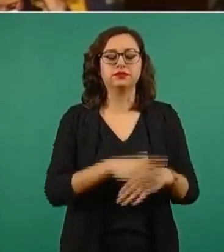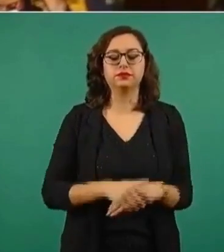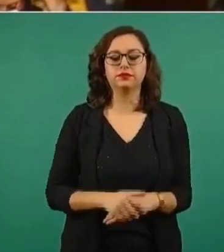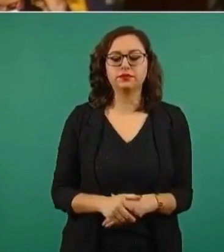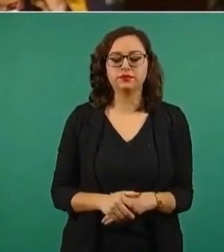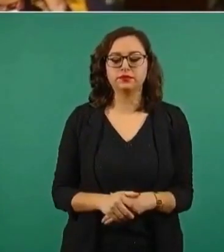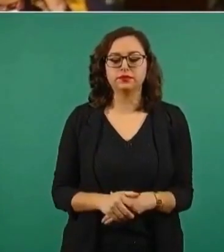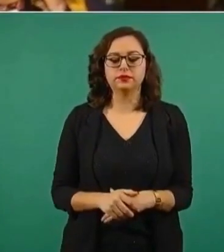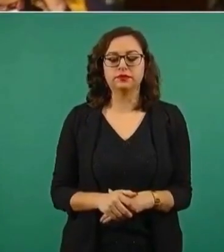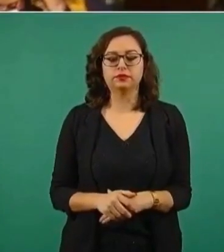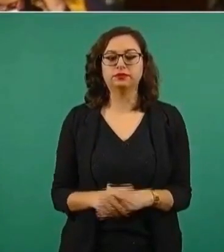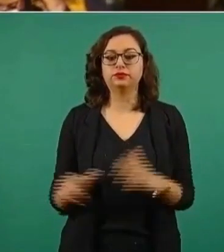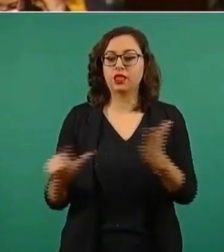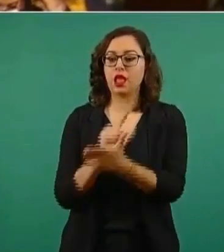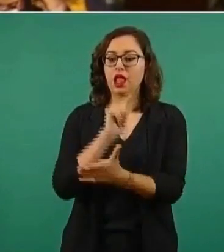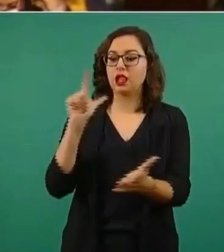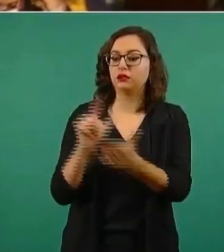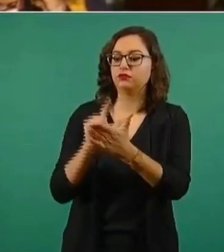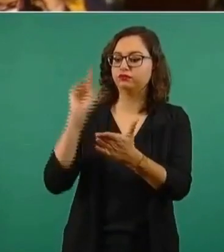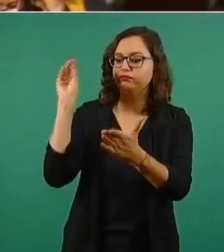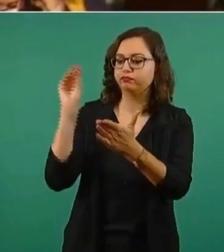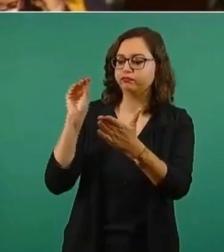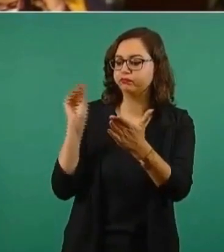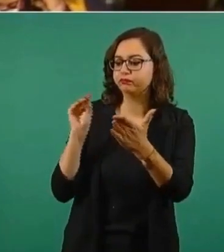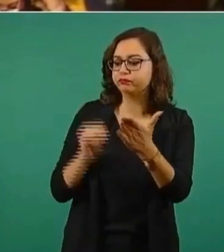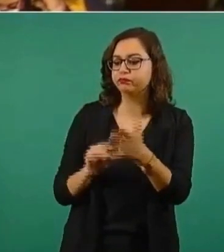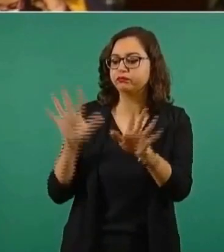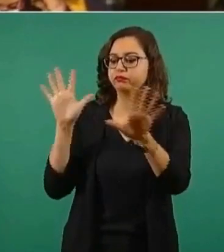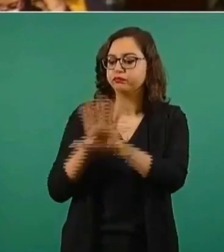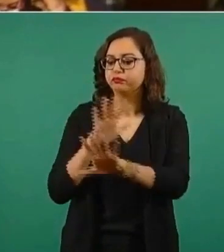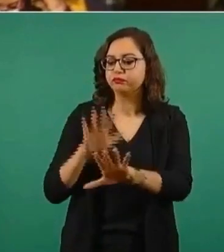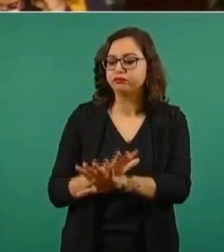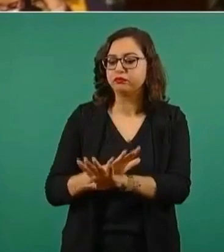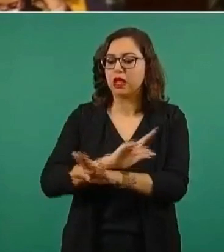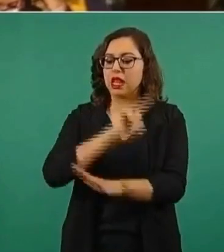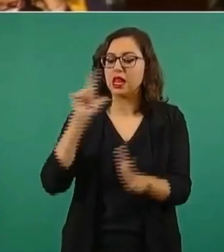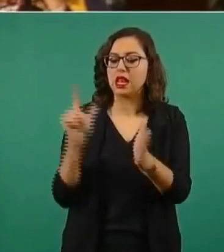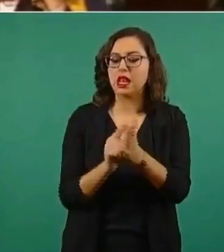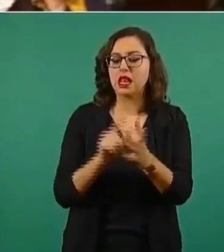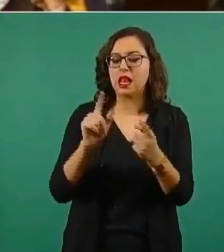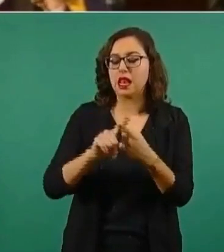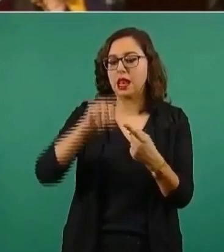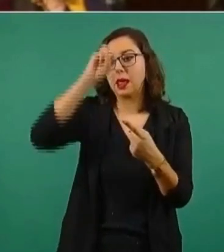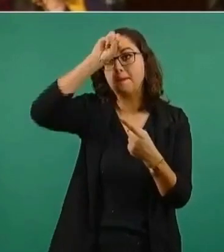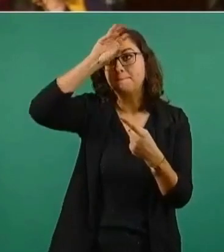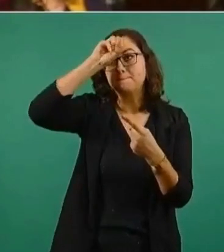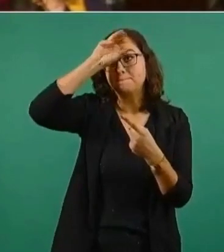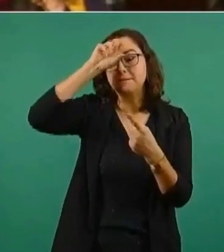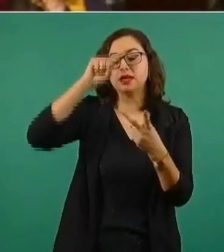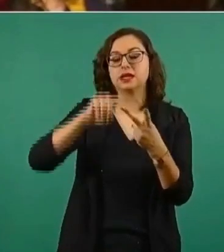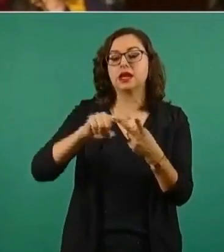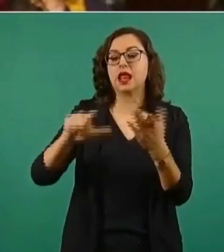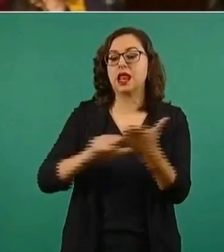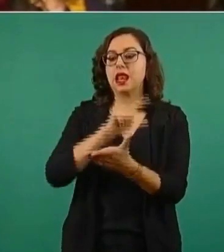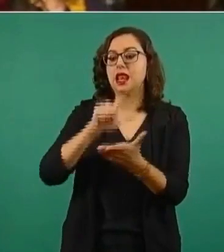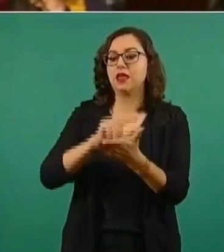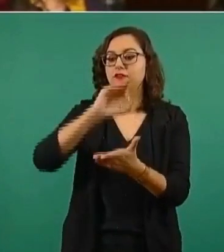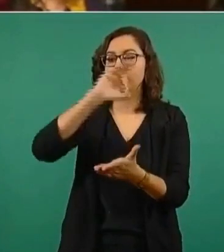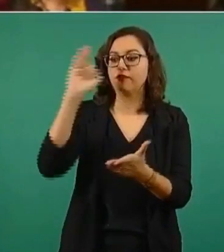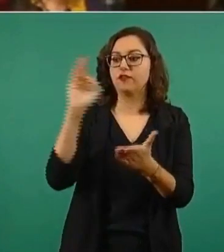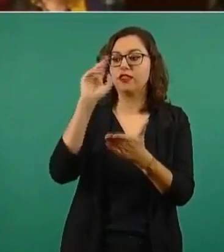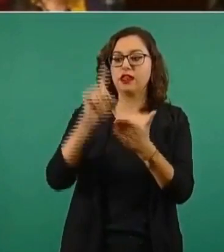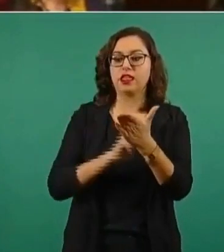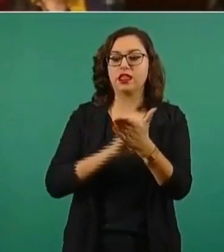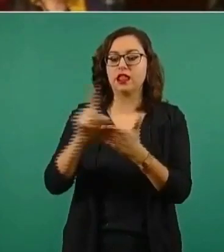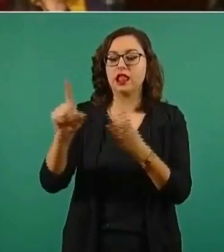en la legislación, entiéndase ley minera, ley federal de derechos, ley de inversión